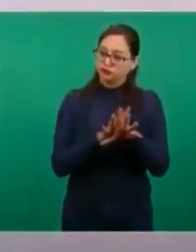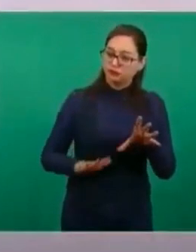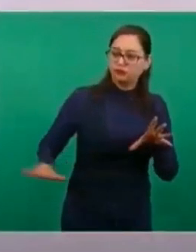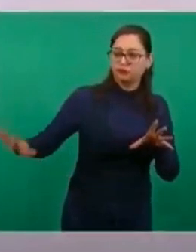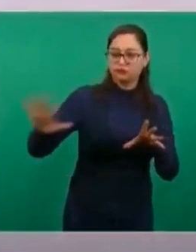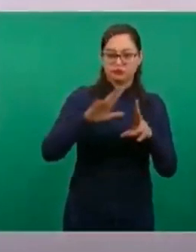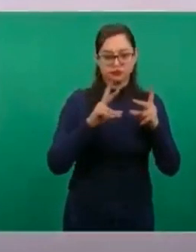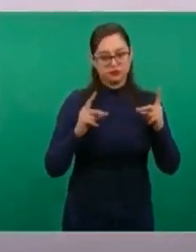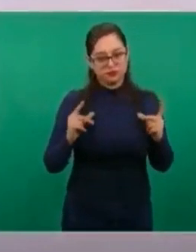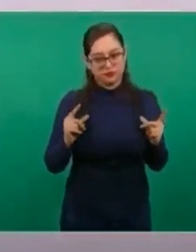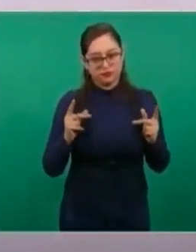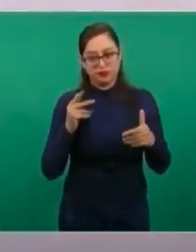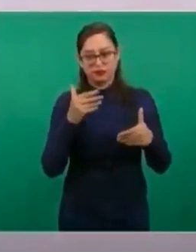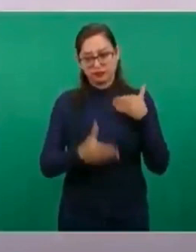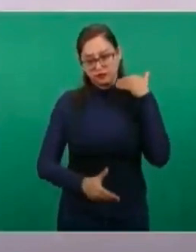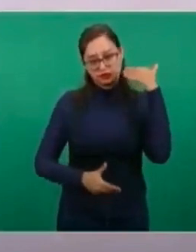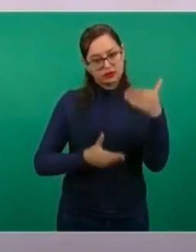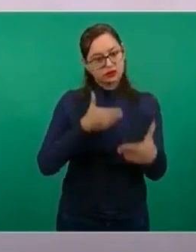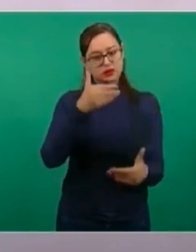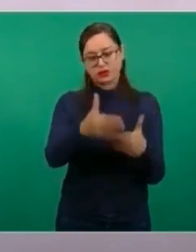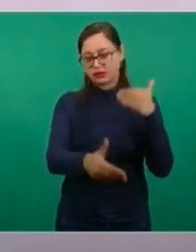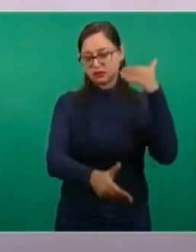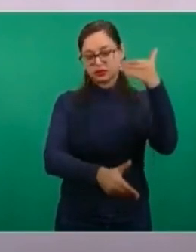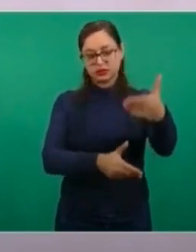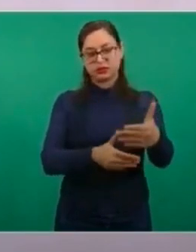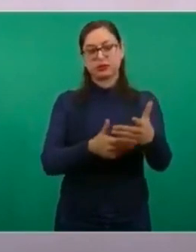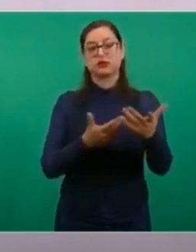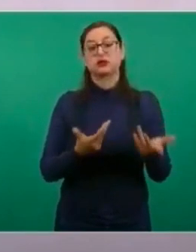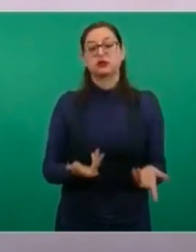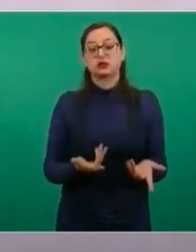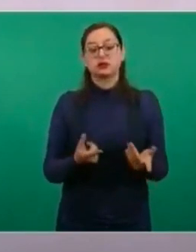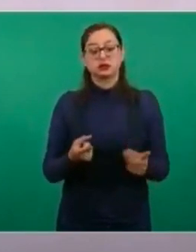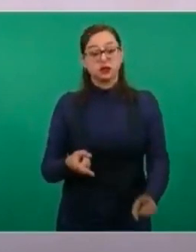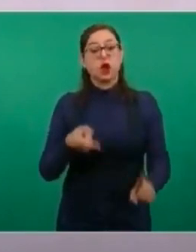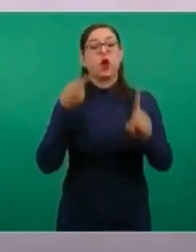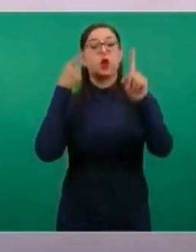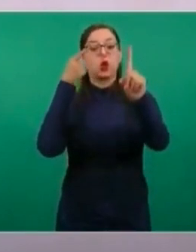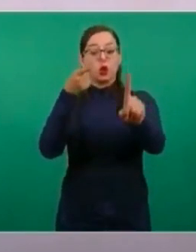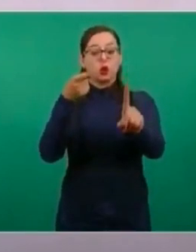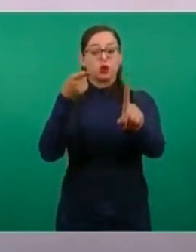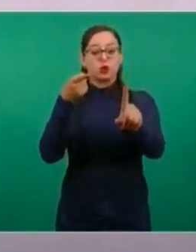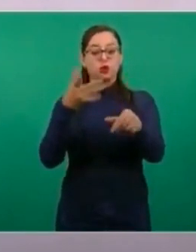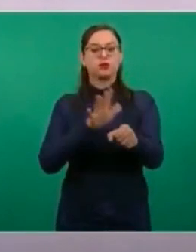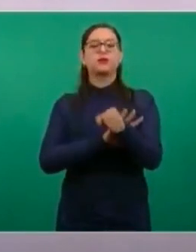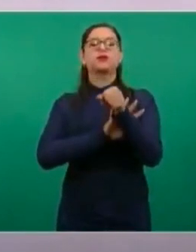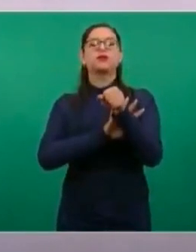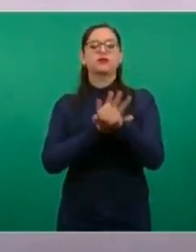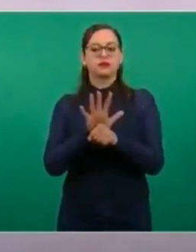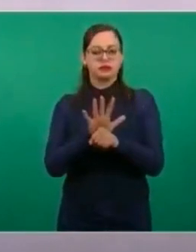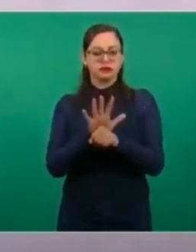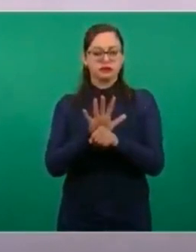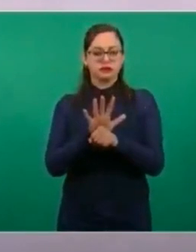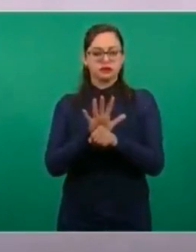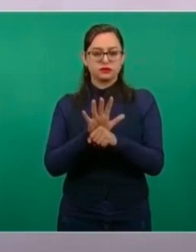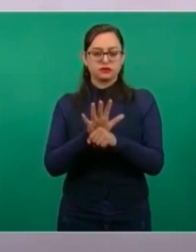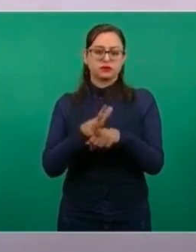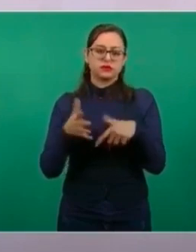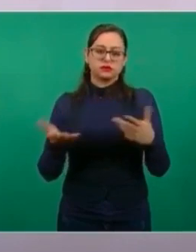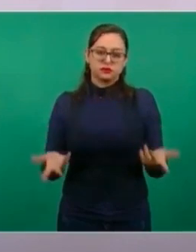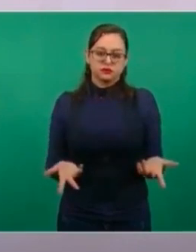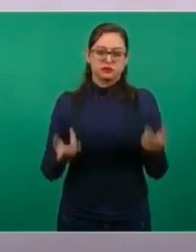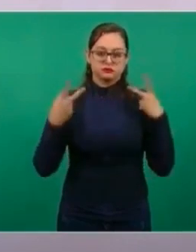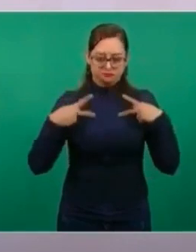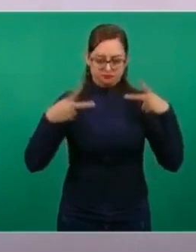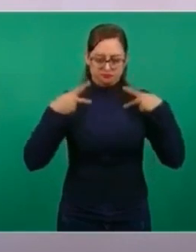general Cárdenas. Y el propósito era atender a